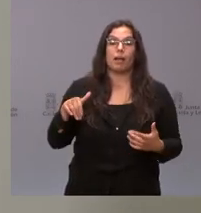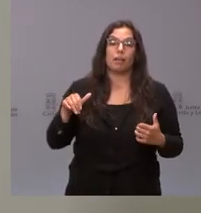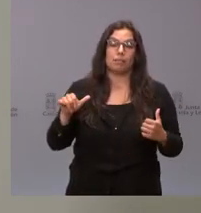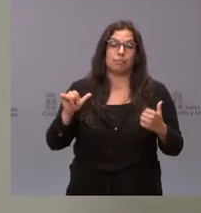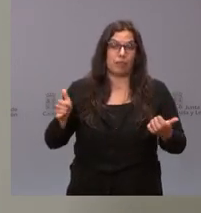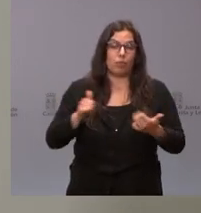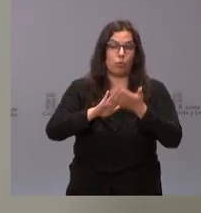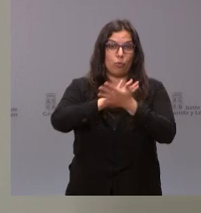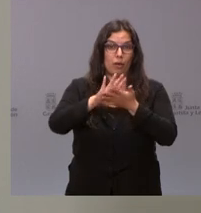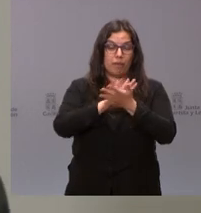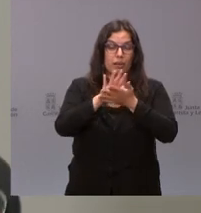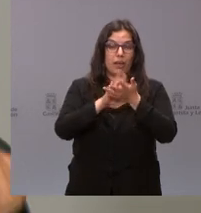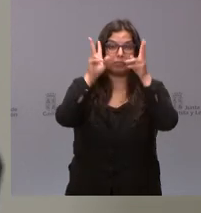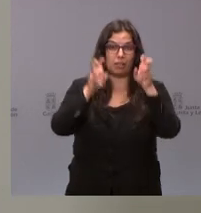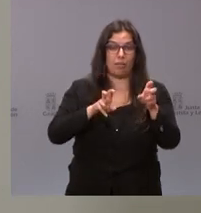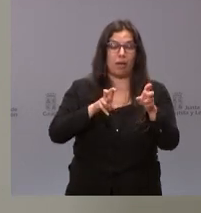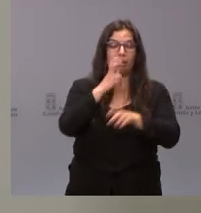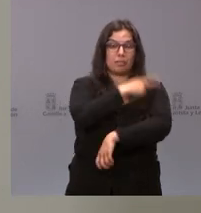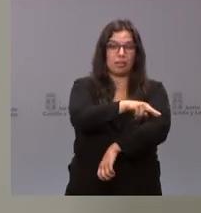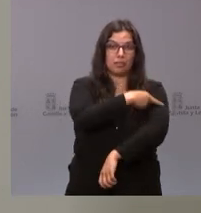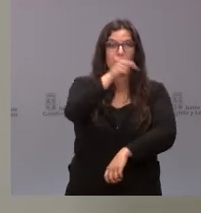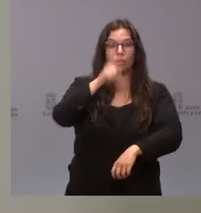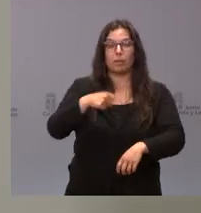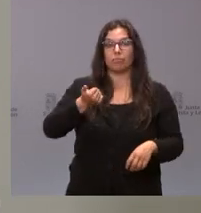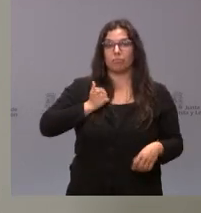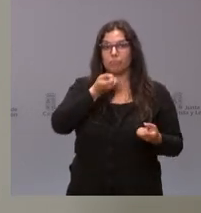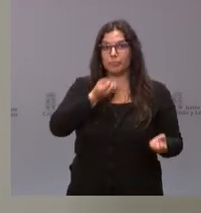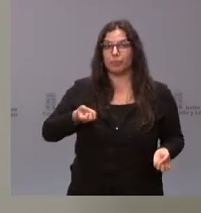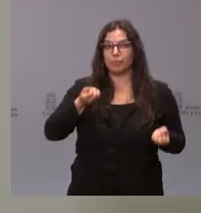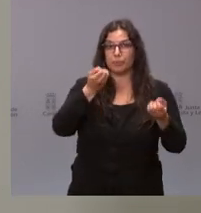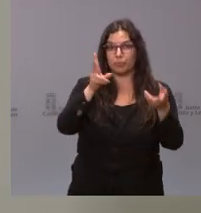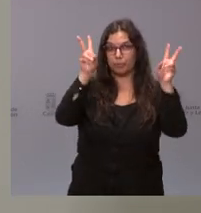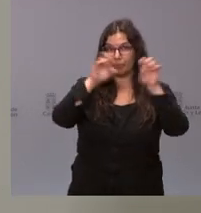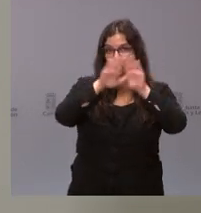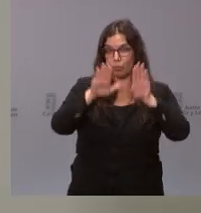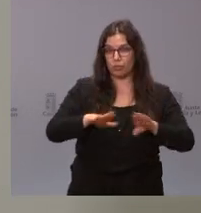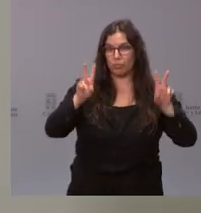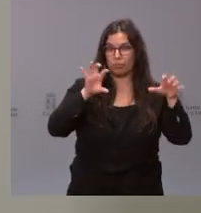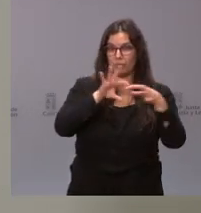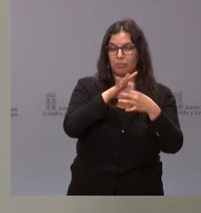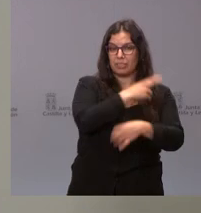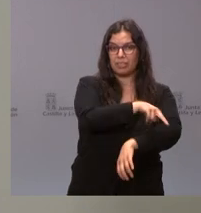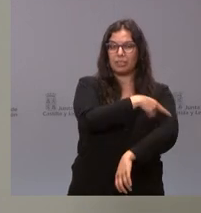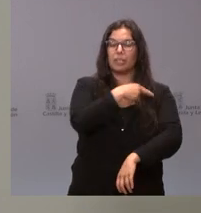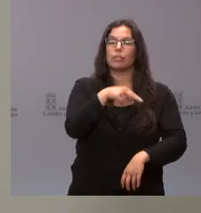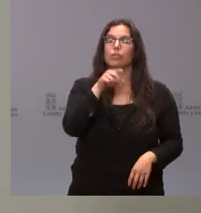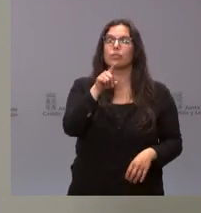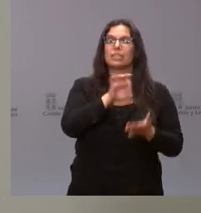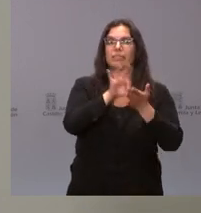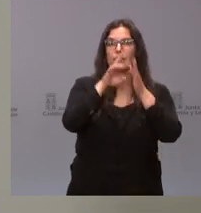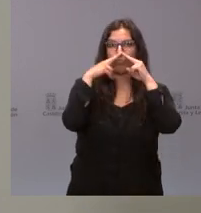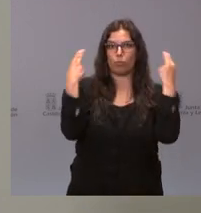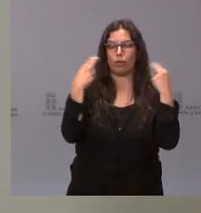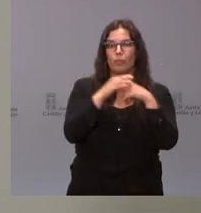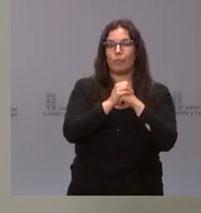el ámbito sanitario, comentarles una última cuestión, en esta ocasión una cuestión de servicio público.